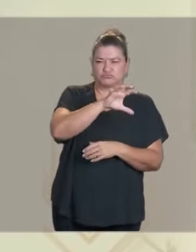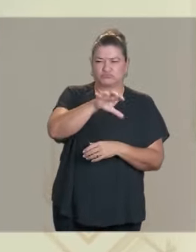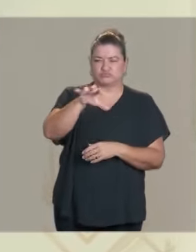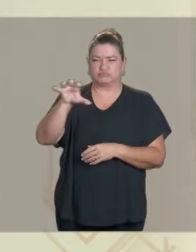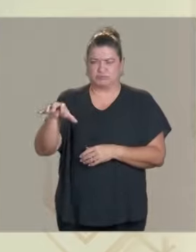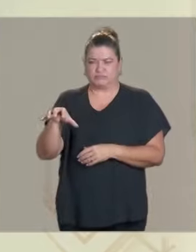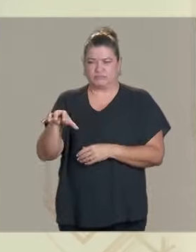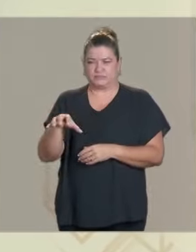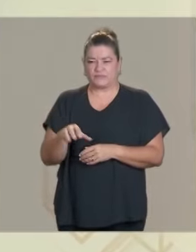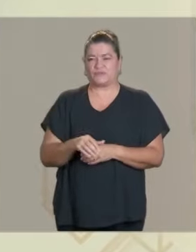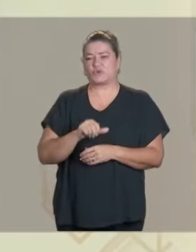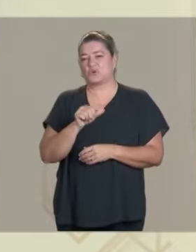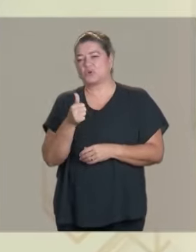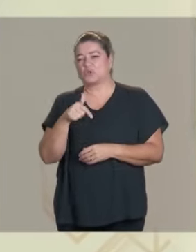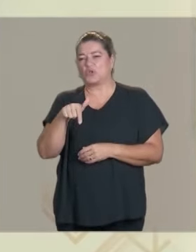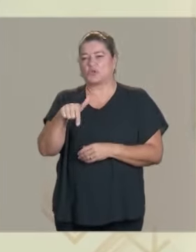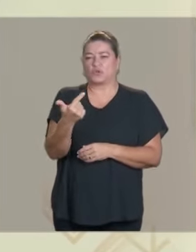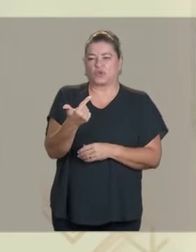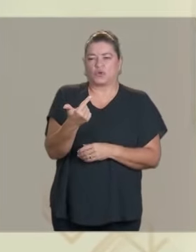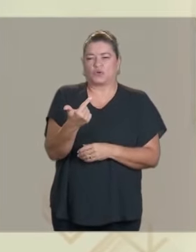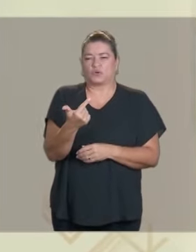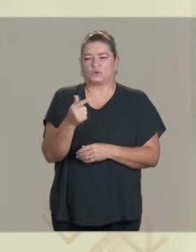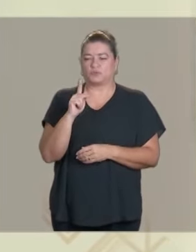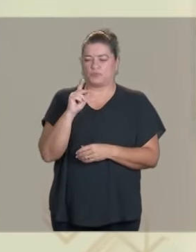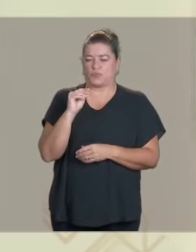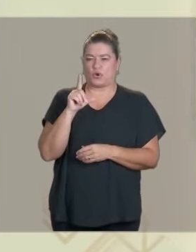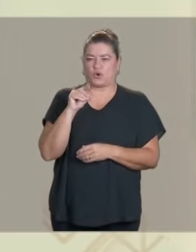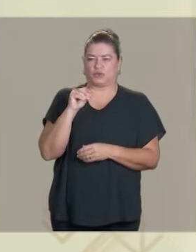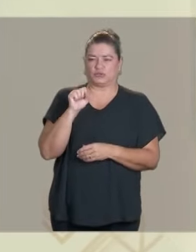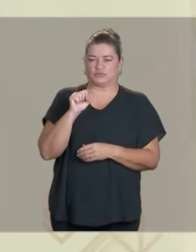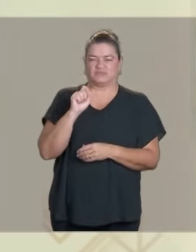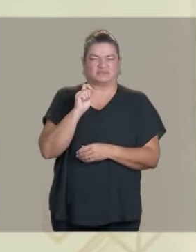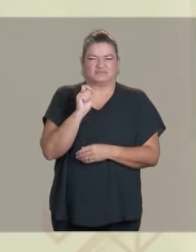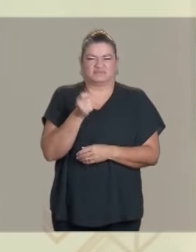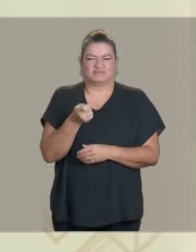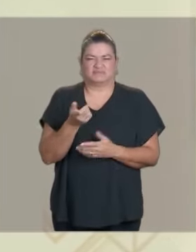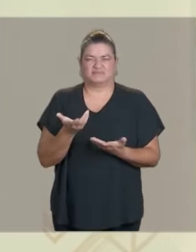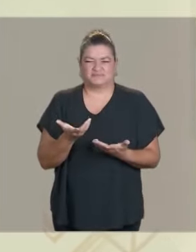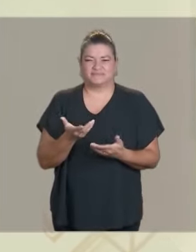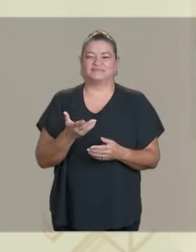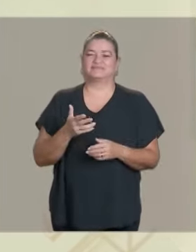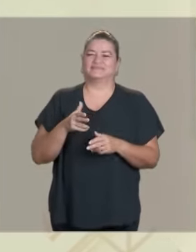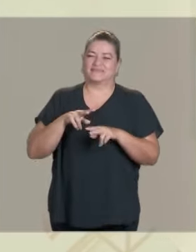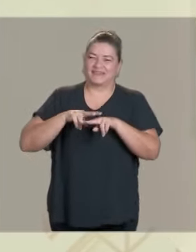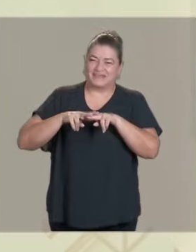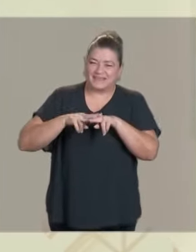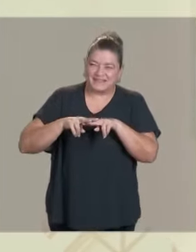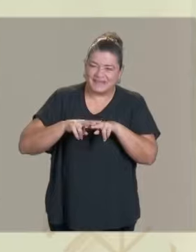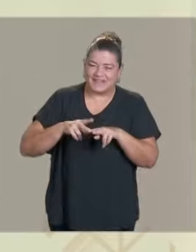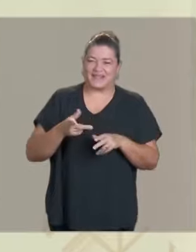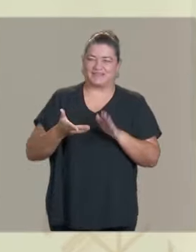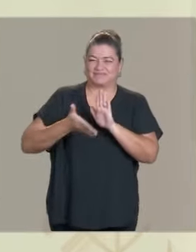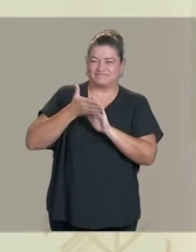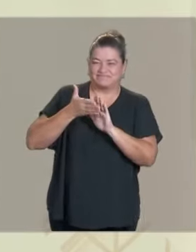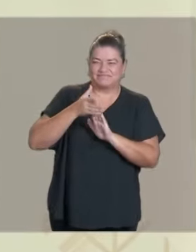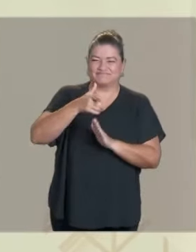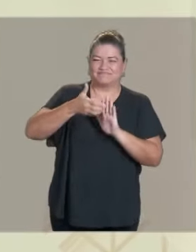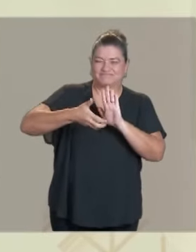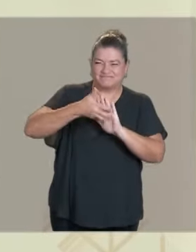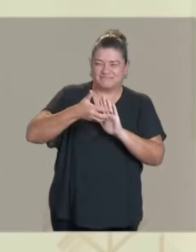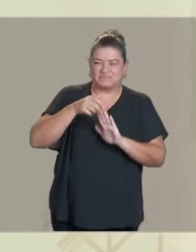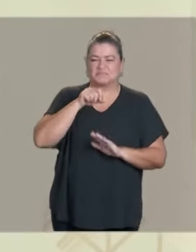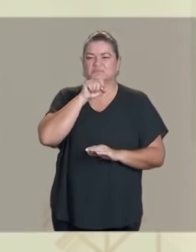12 polos del bienestar que están vinculados con el corredor interoceánico, con el tren interoceánico. Ahí va a haber distintos